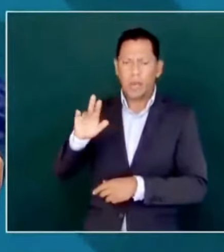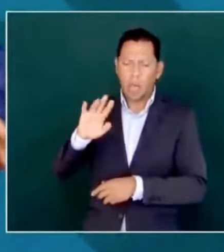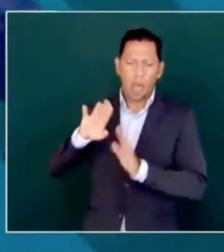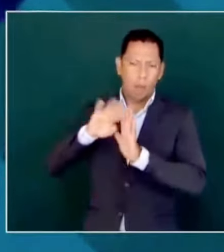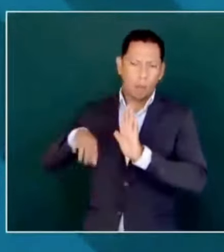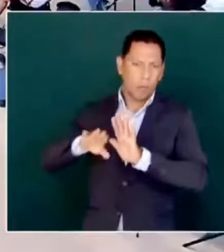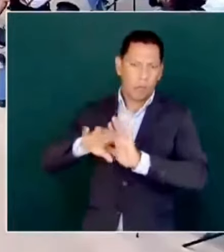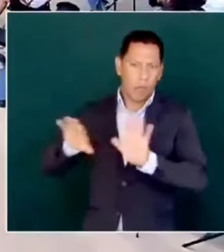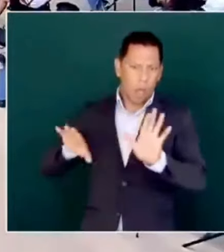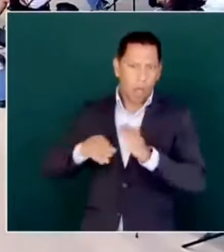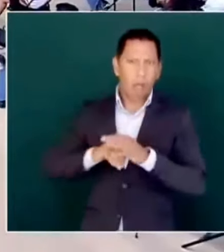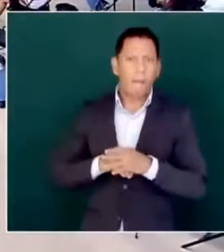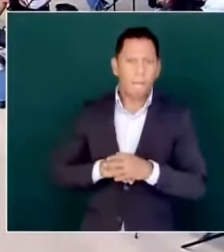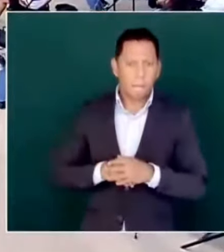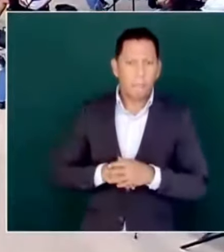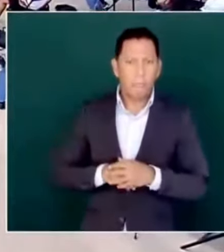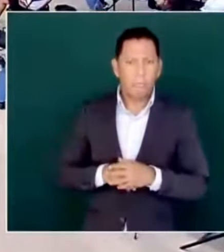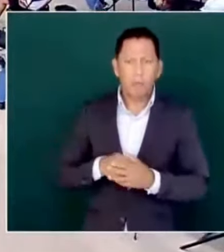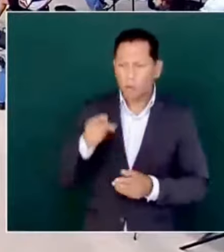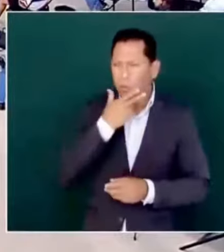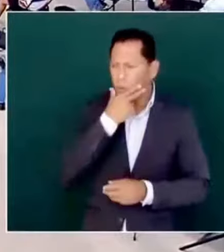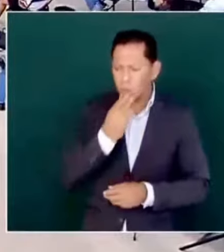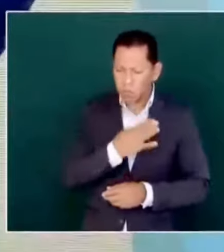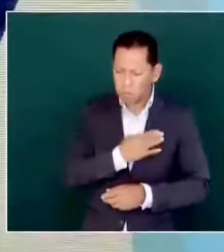de primera, hombre bueno,